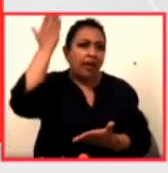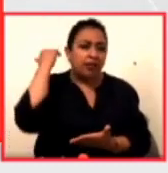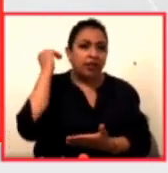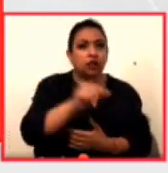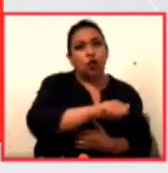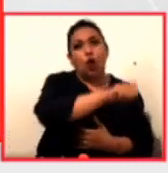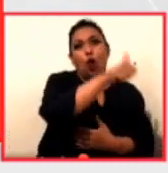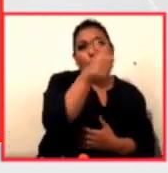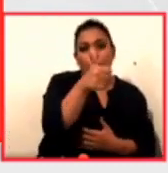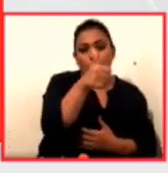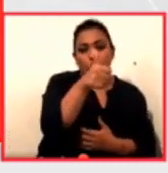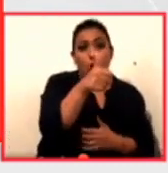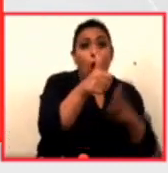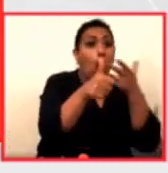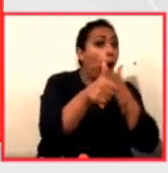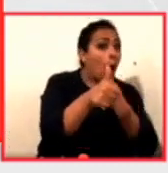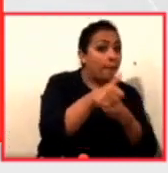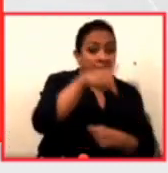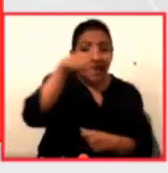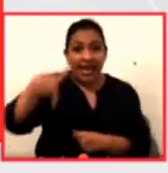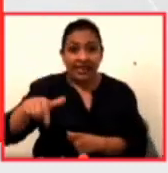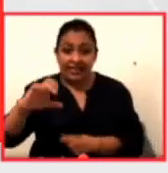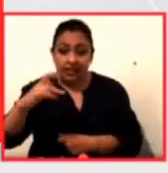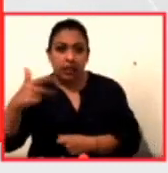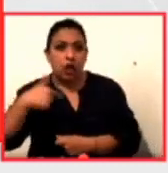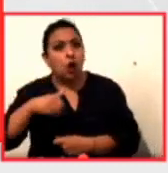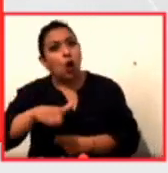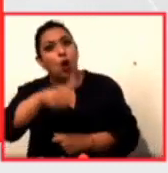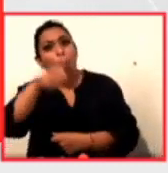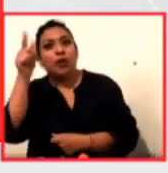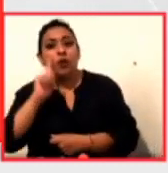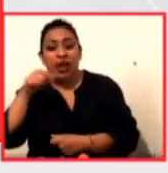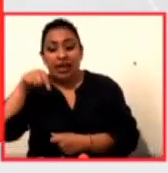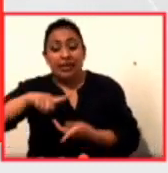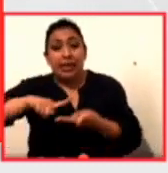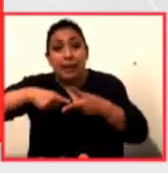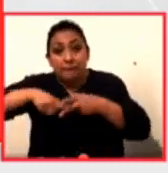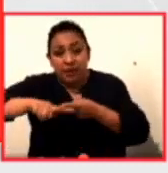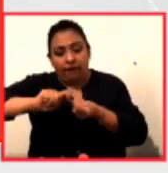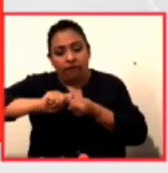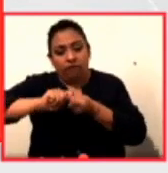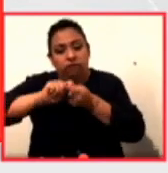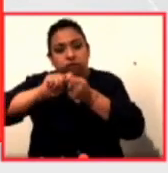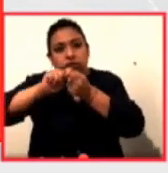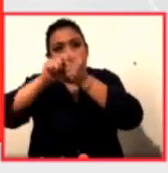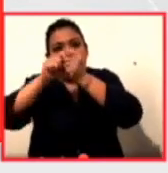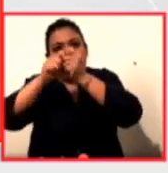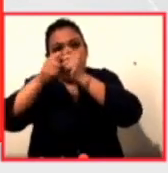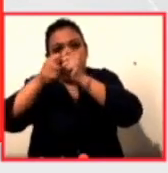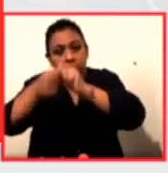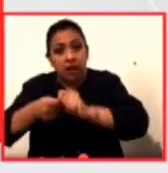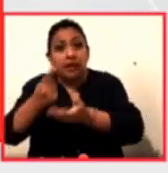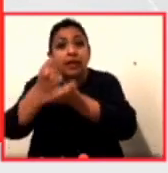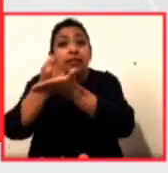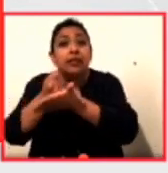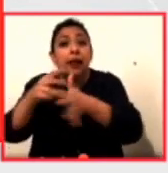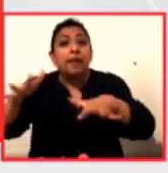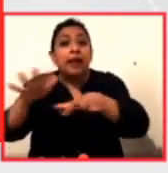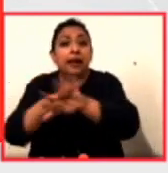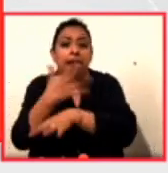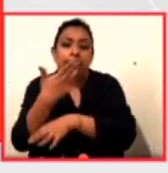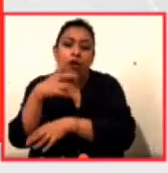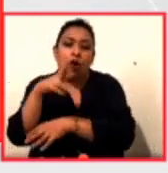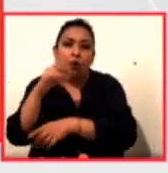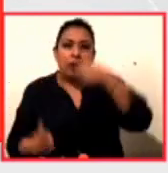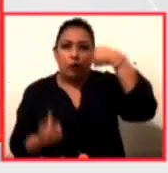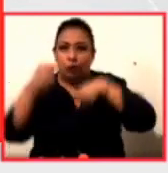soy otra. Desde aquí inicié mi proceso de transición y la terapia de reemplazo hormonal. He buscado interiorizar